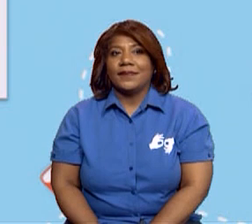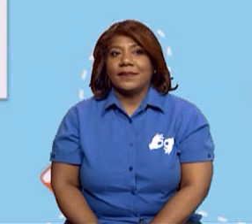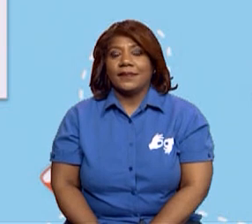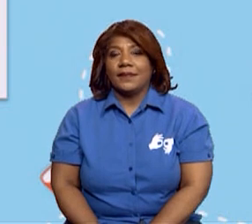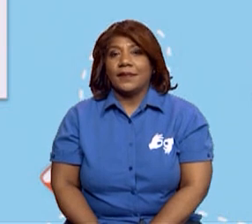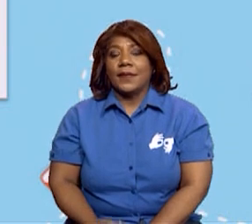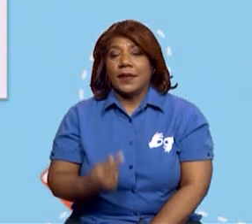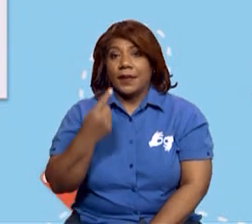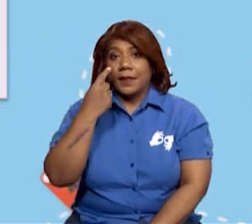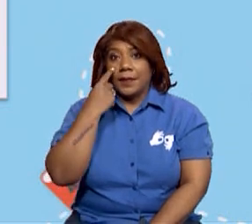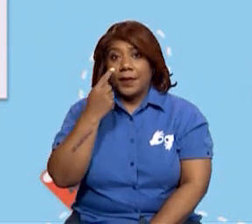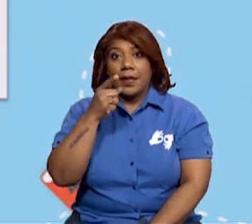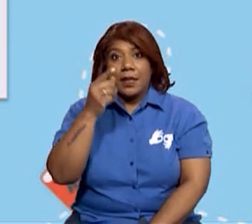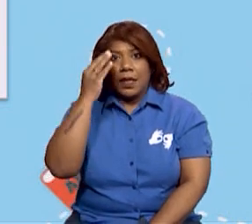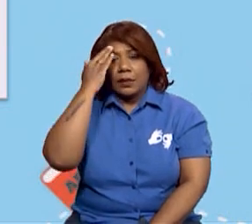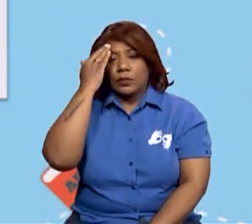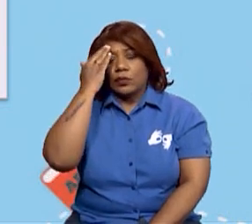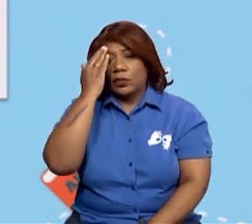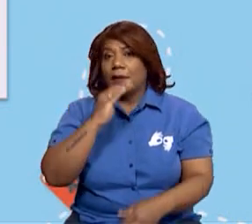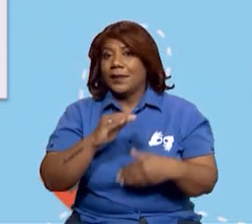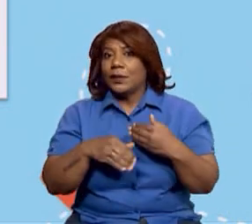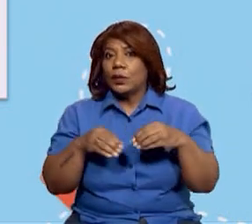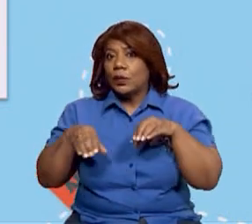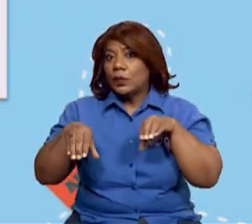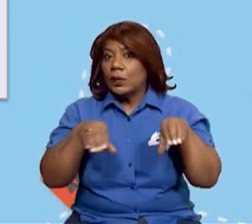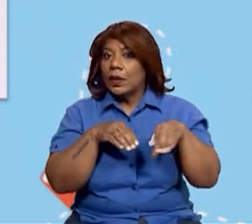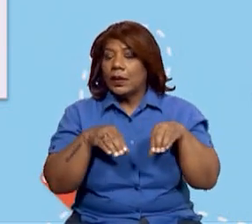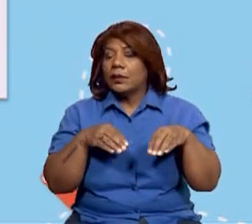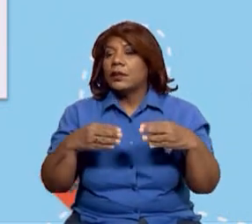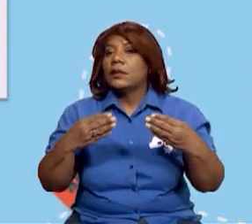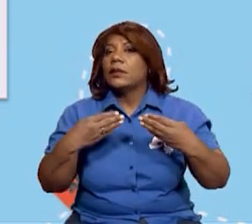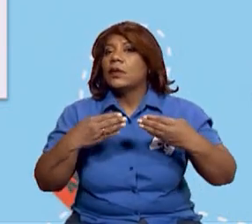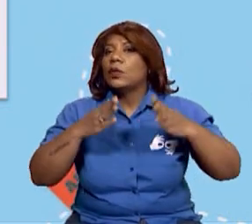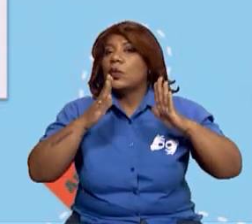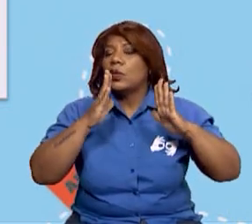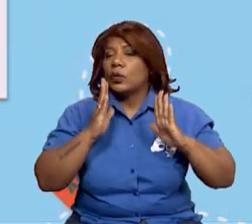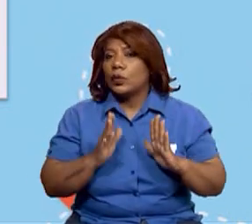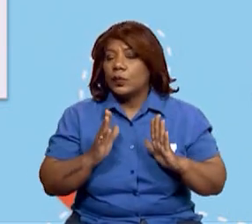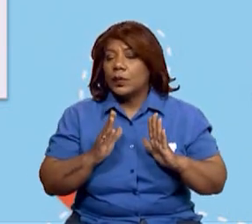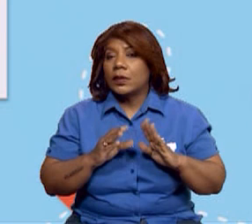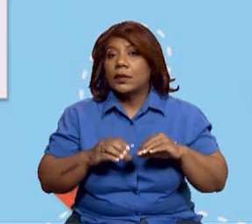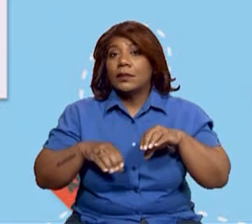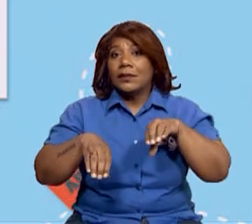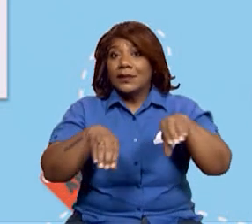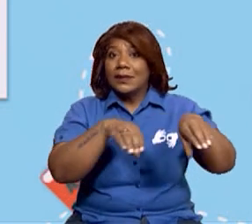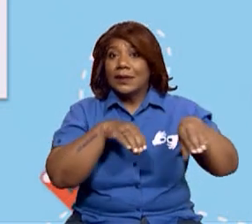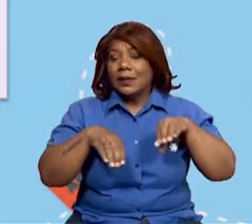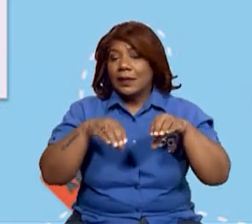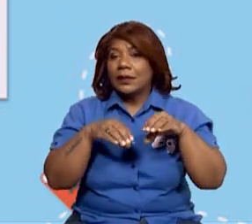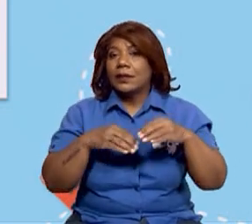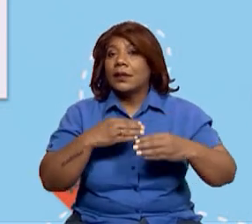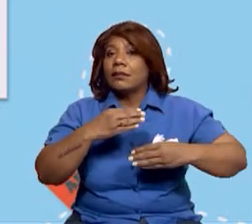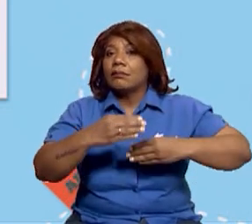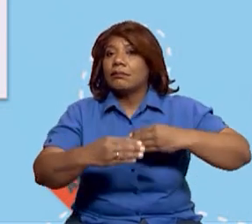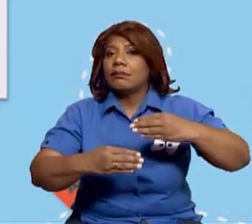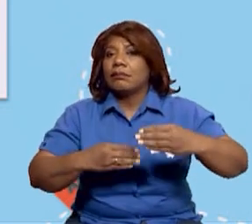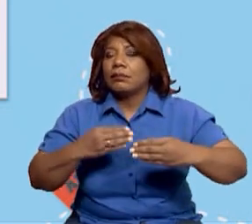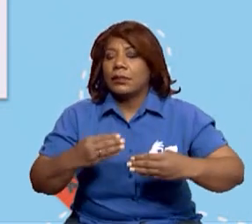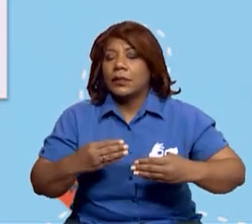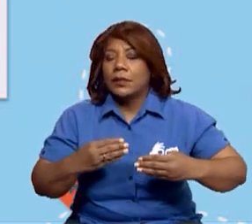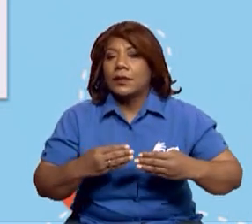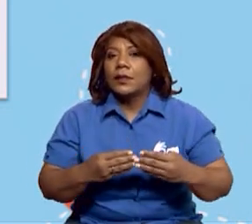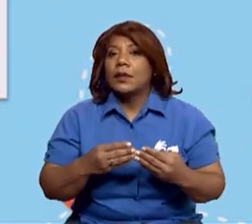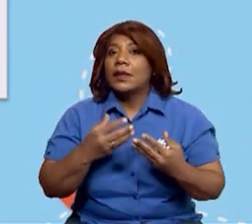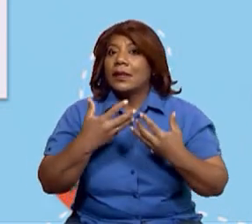Reconoce las actividades económicas de la población panameña. Las actividades es el procedimiento que implica